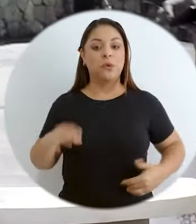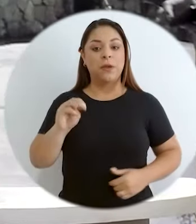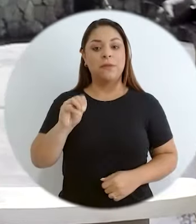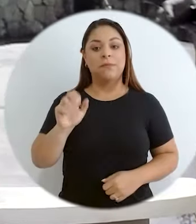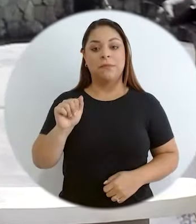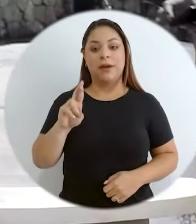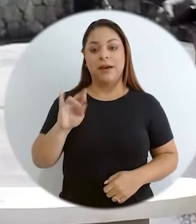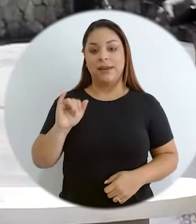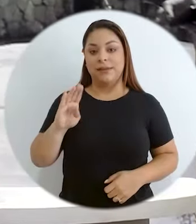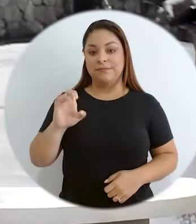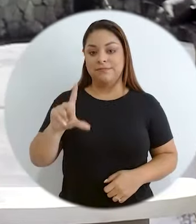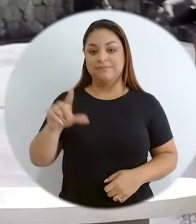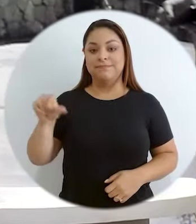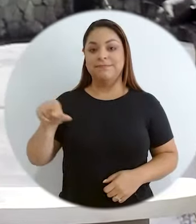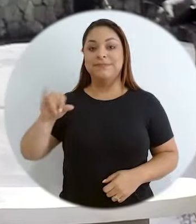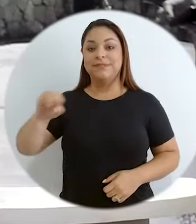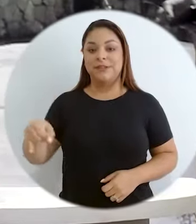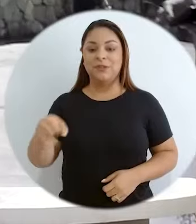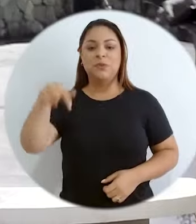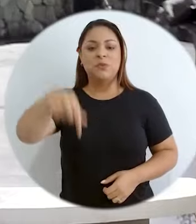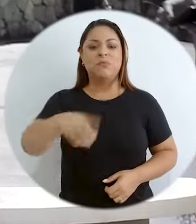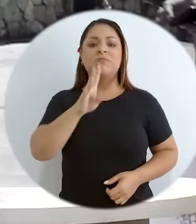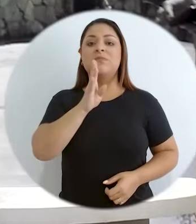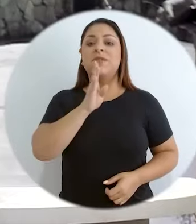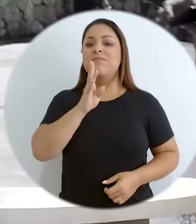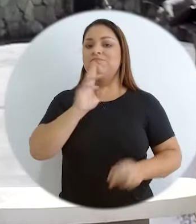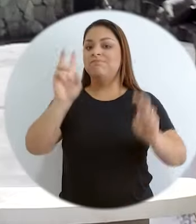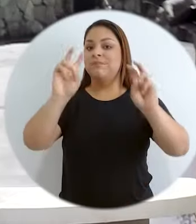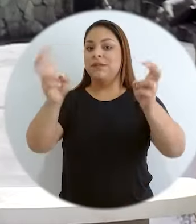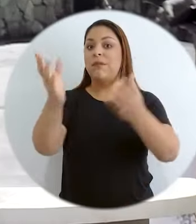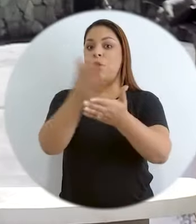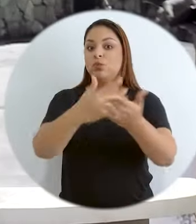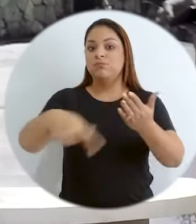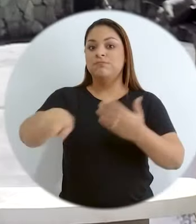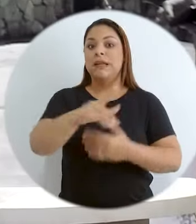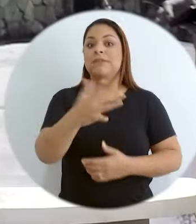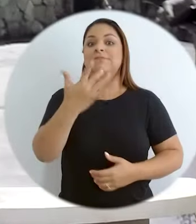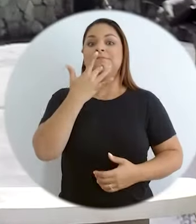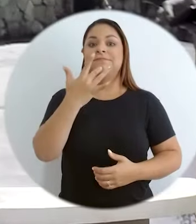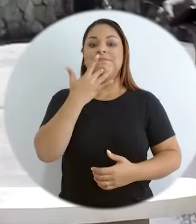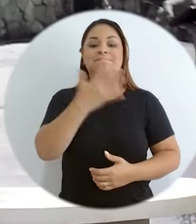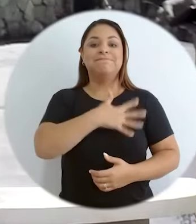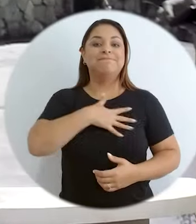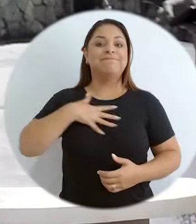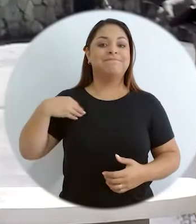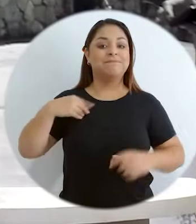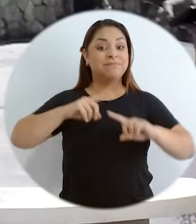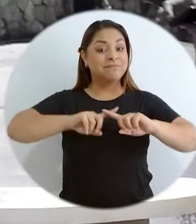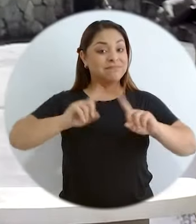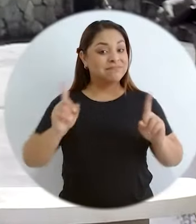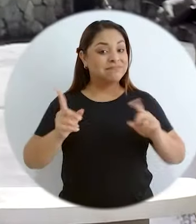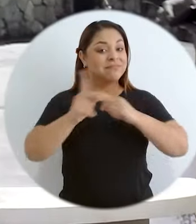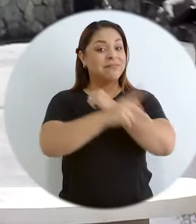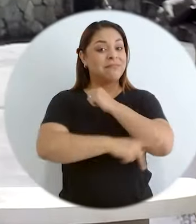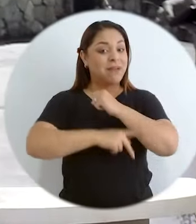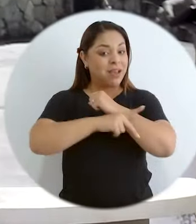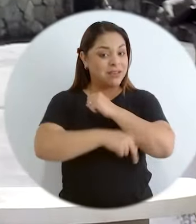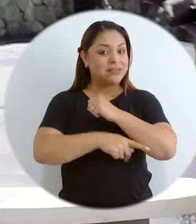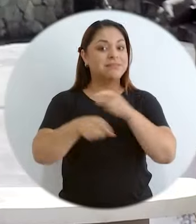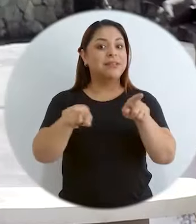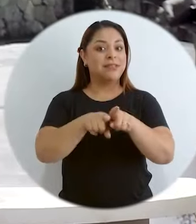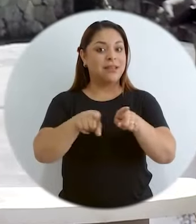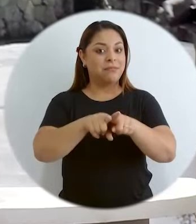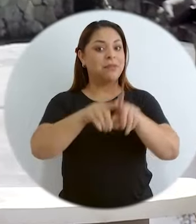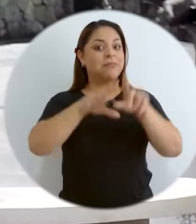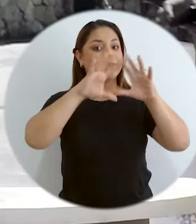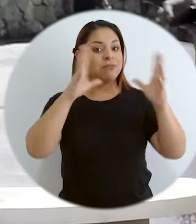hoy vamos a hablar de un tema favorito para muchos, pero que como país y tal vez incluso una